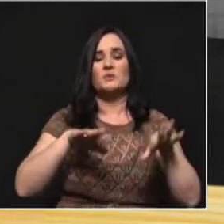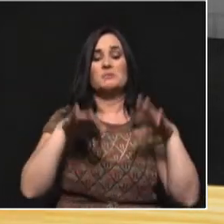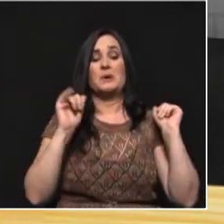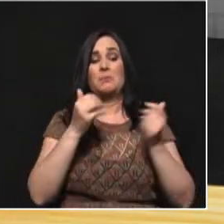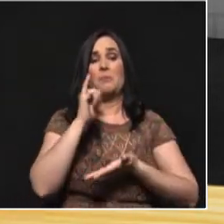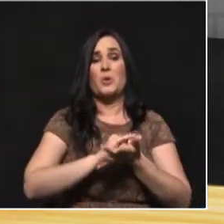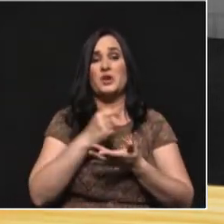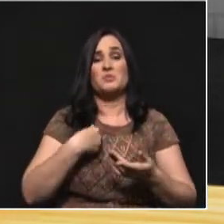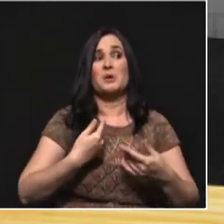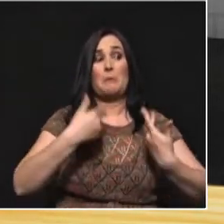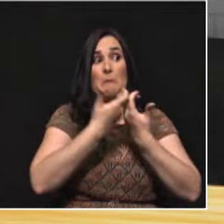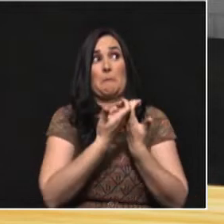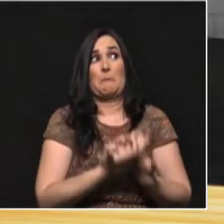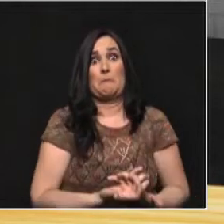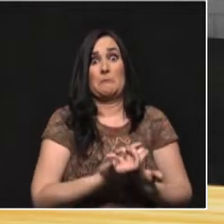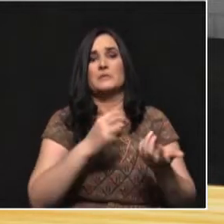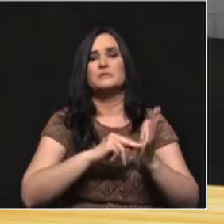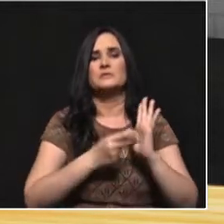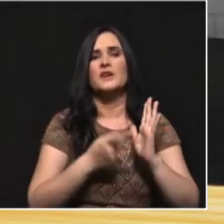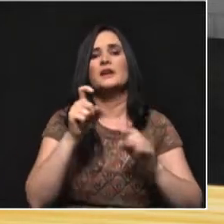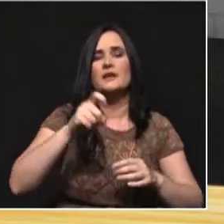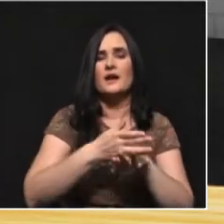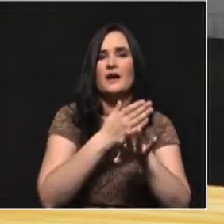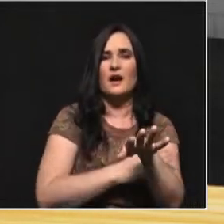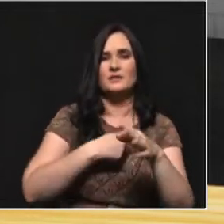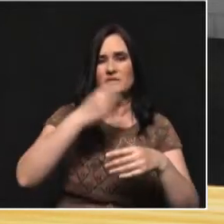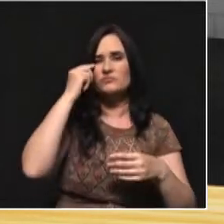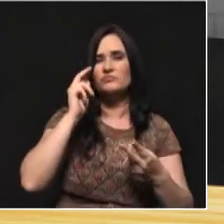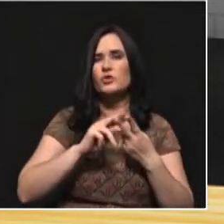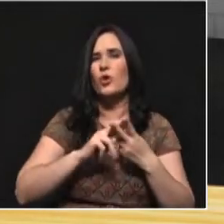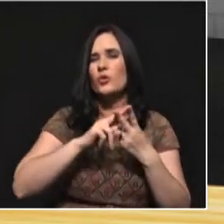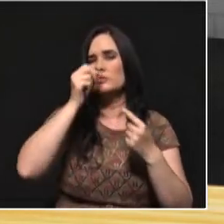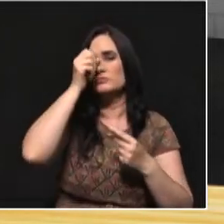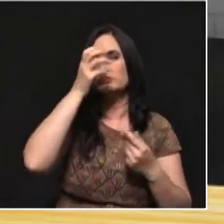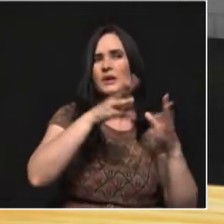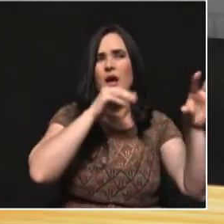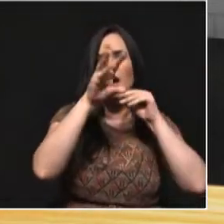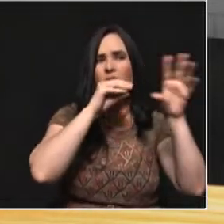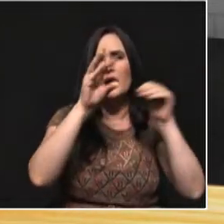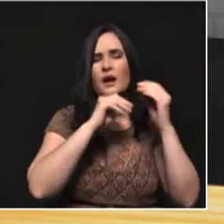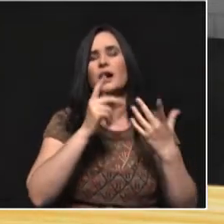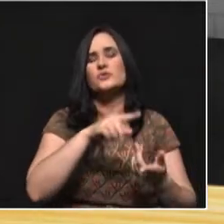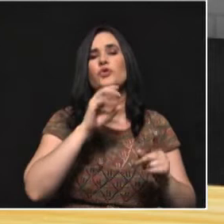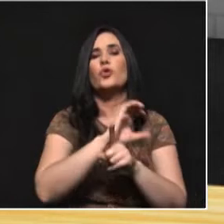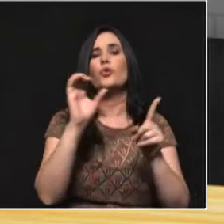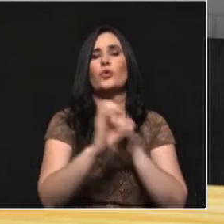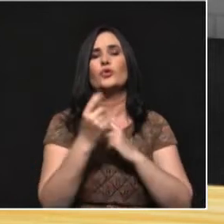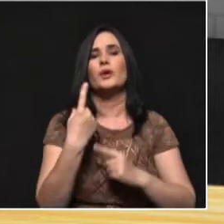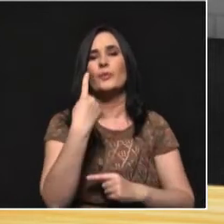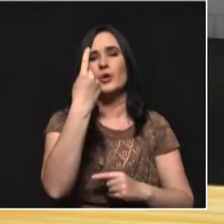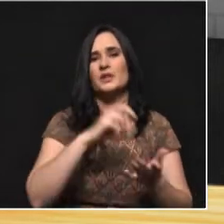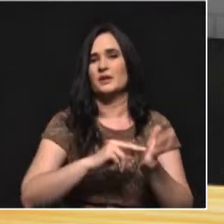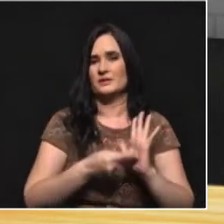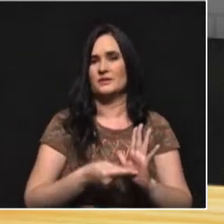hay que informarse. El ciudadano tiene que tener una actitud. Y esto en los estudios de cultura política se entiende a partir de una